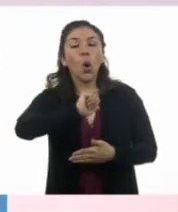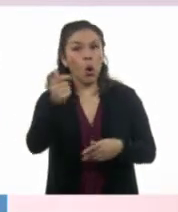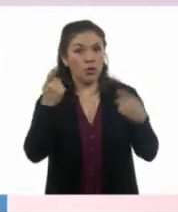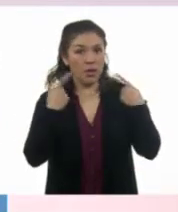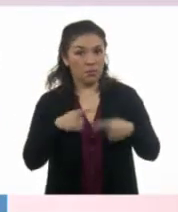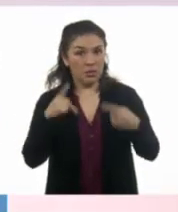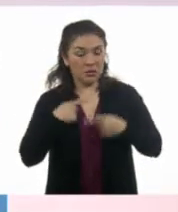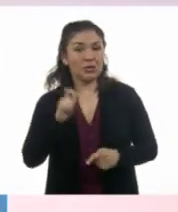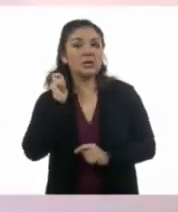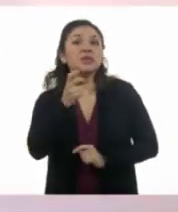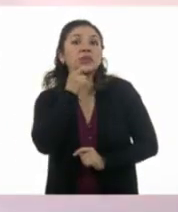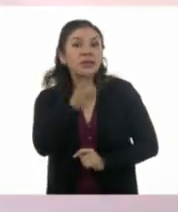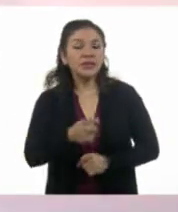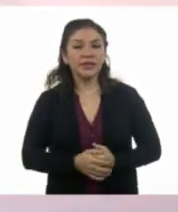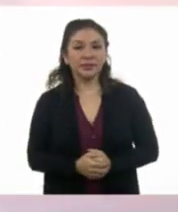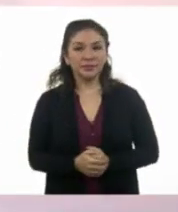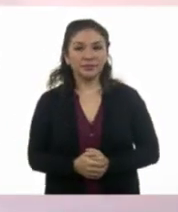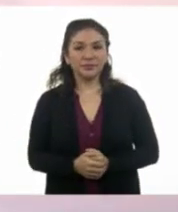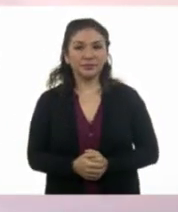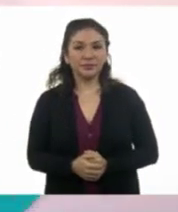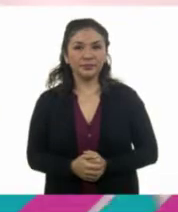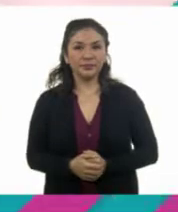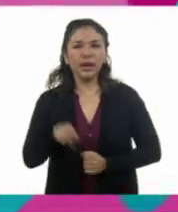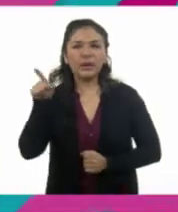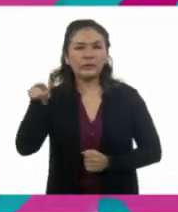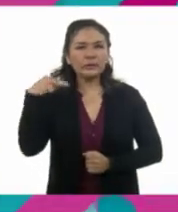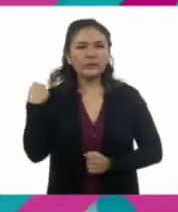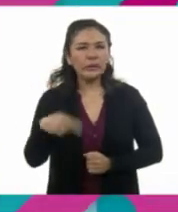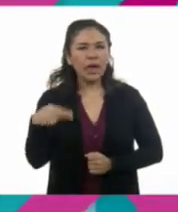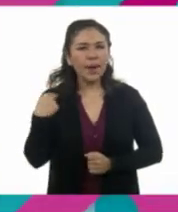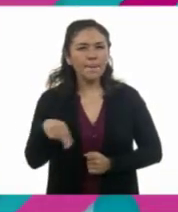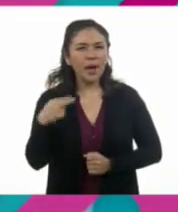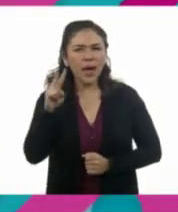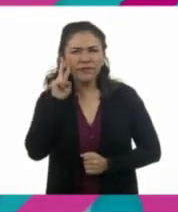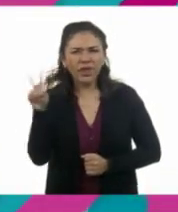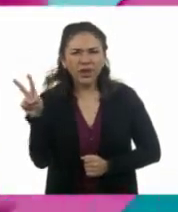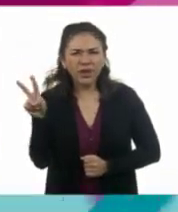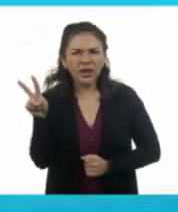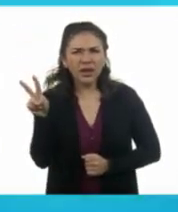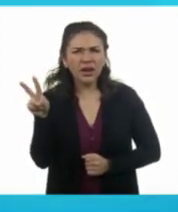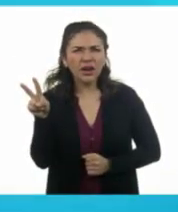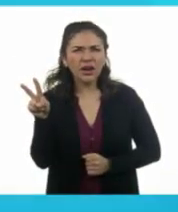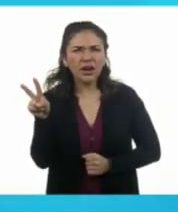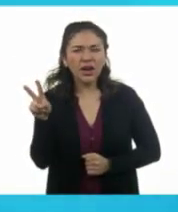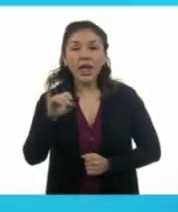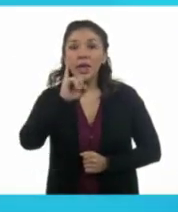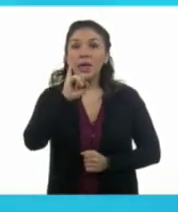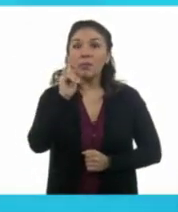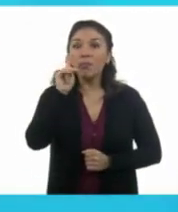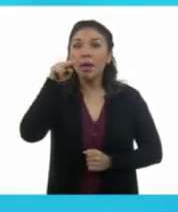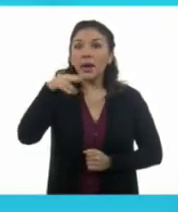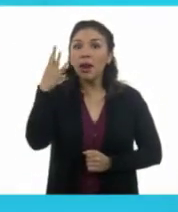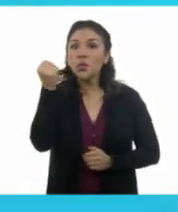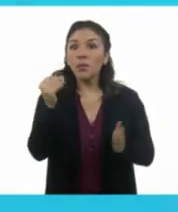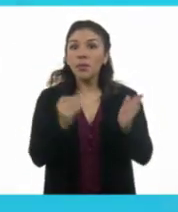nuestros personajes que vimos. Me encanta. Que se llama... Vamos a ver... Y PNN.